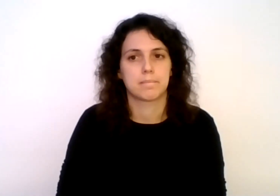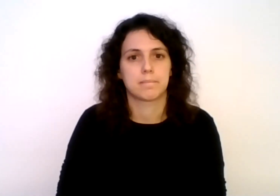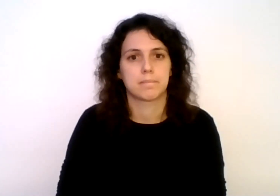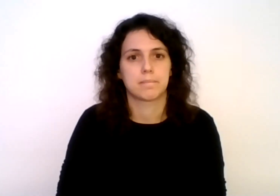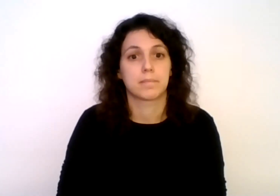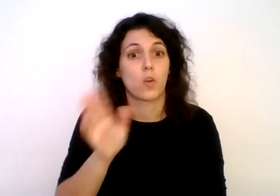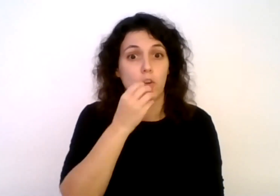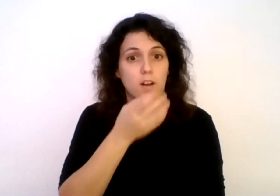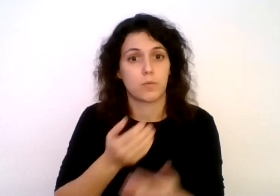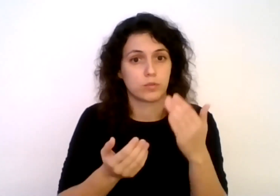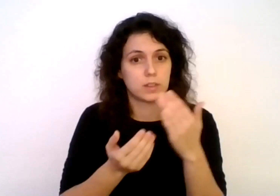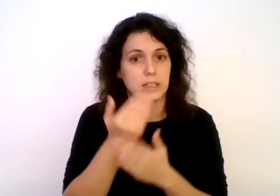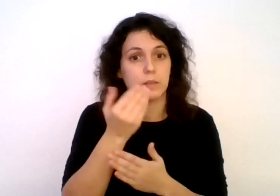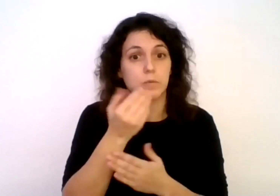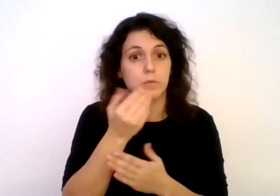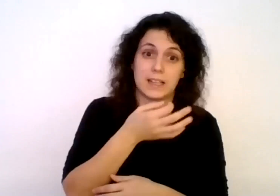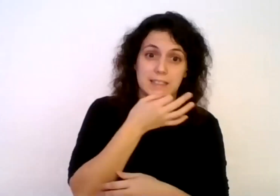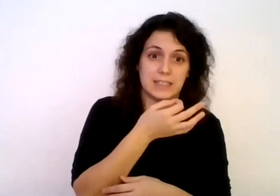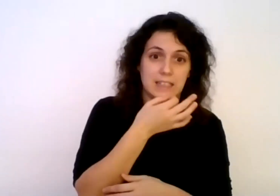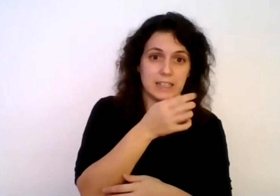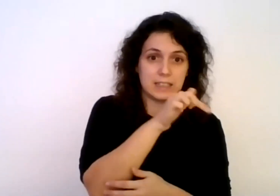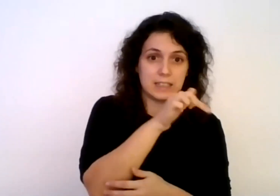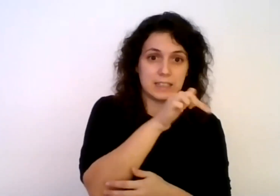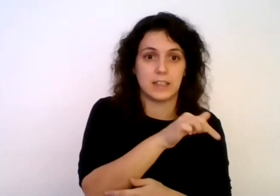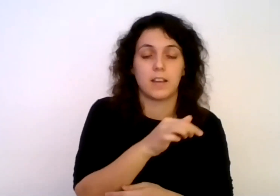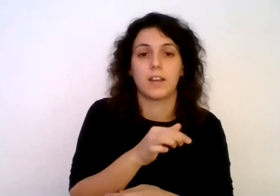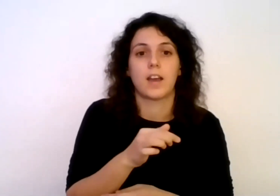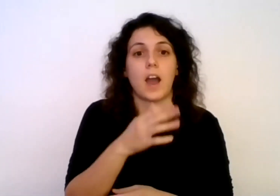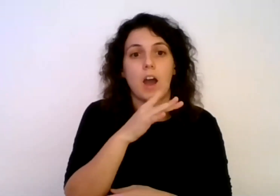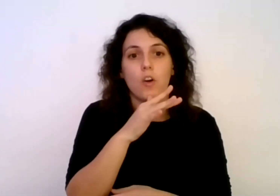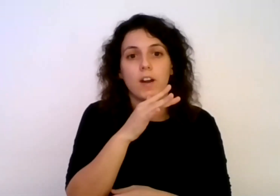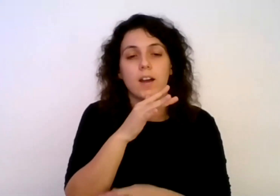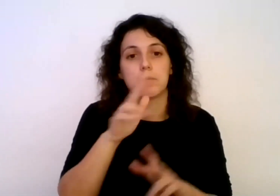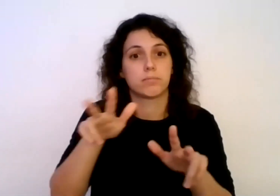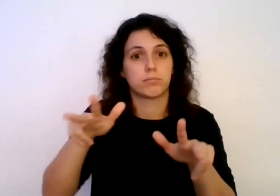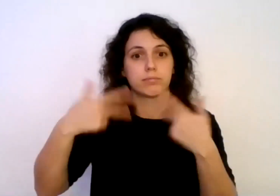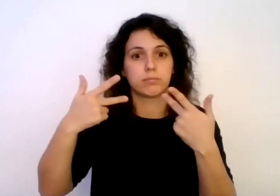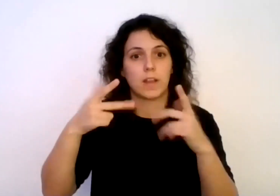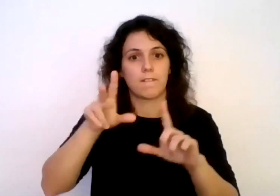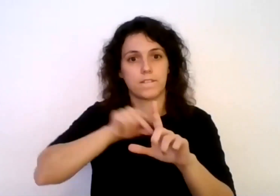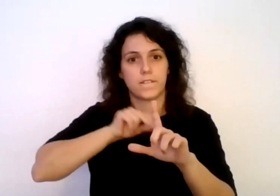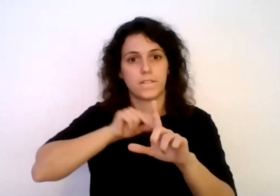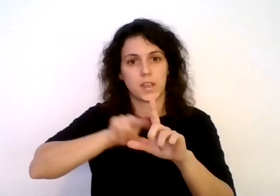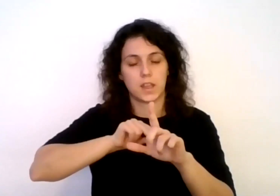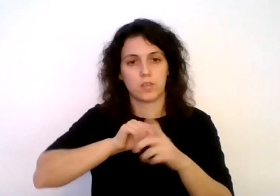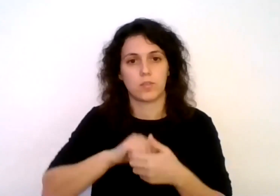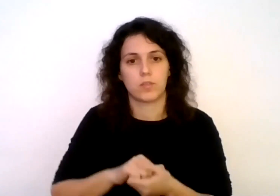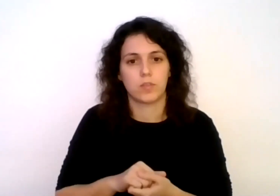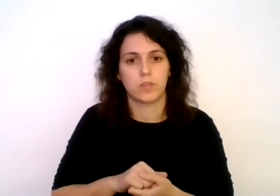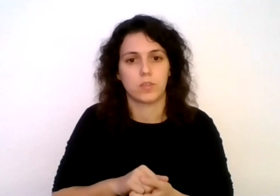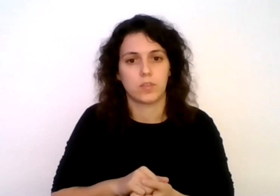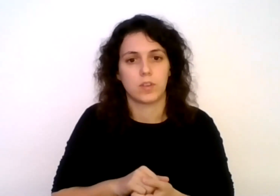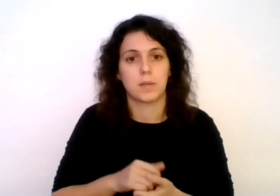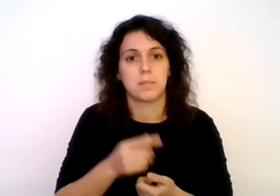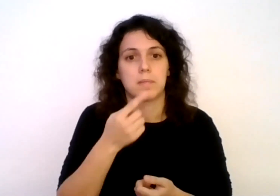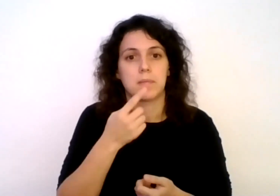hola buenos días buenas tardes por allí me tienen que dar acceso al video me están diciendo que el